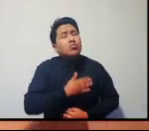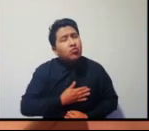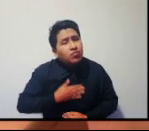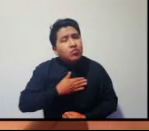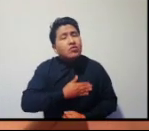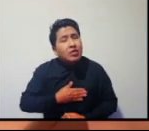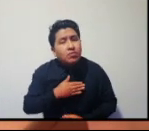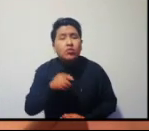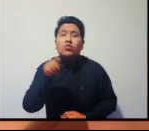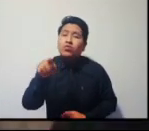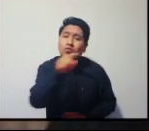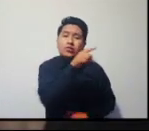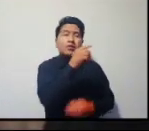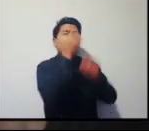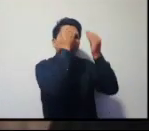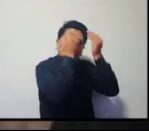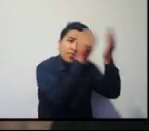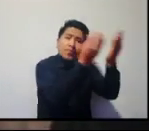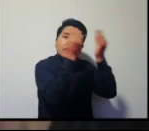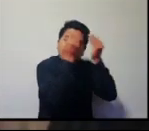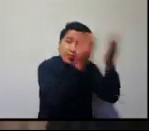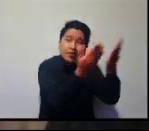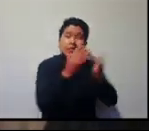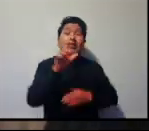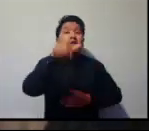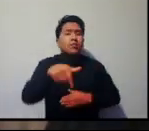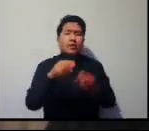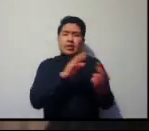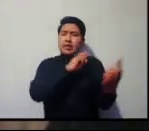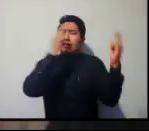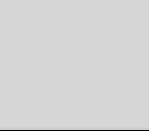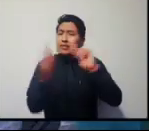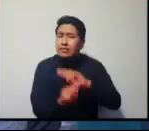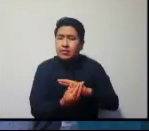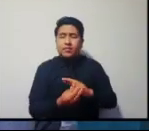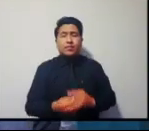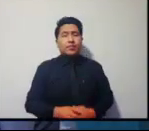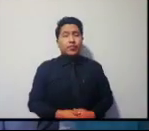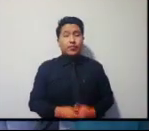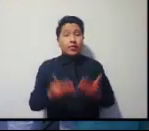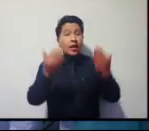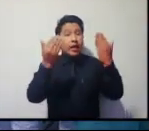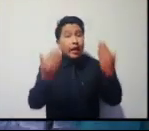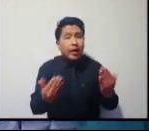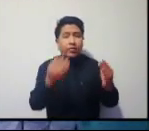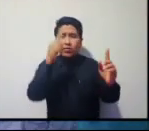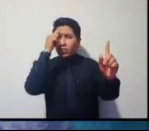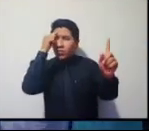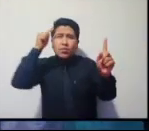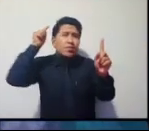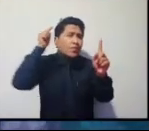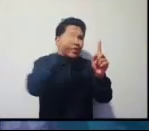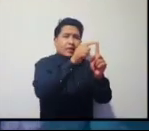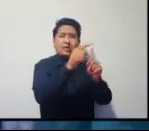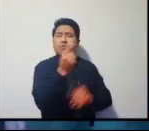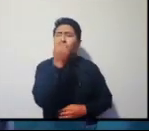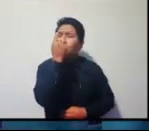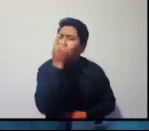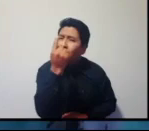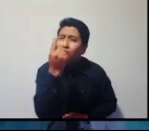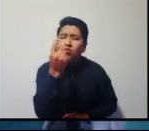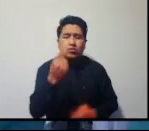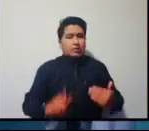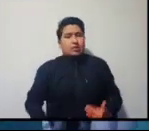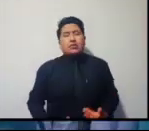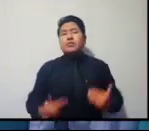puedo decir, por favor, por favor, cúmplanlo, cúmplanlo porque luego se van a arrepentir. En este momento hay un solo color el que nos une y es el color